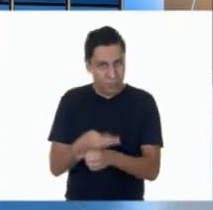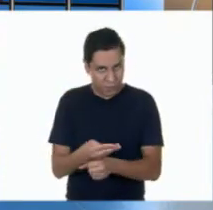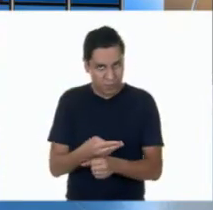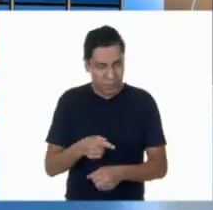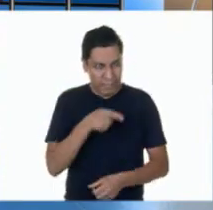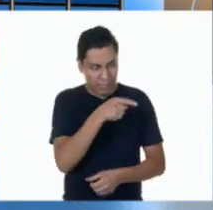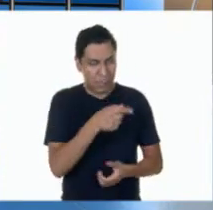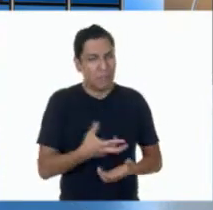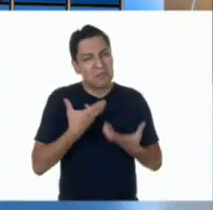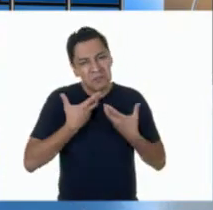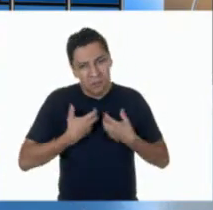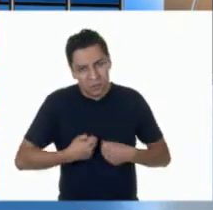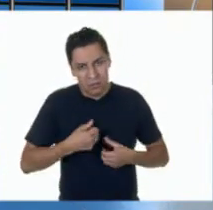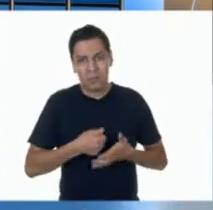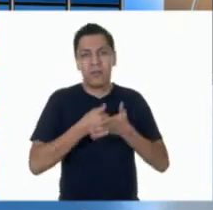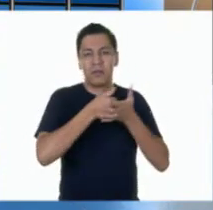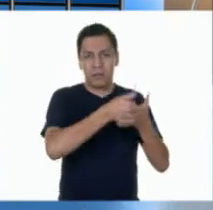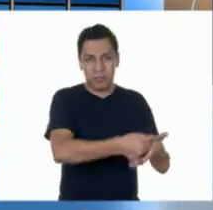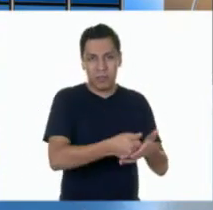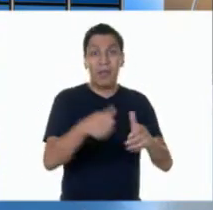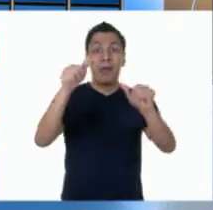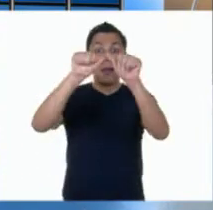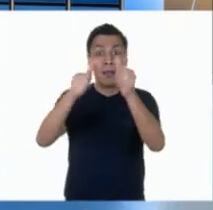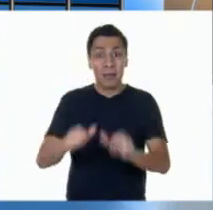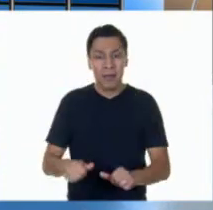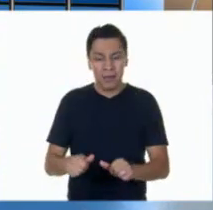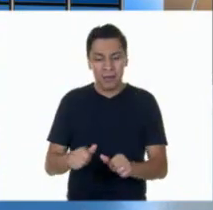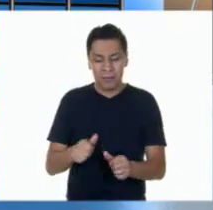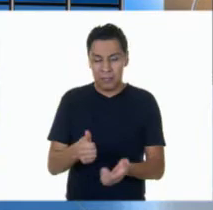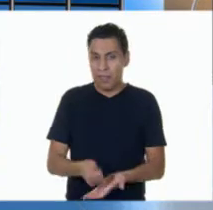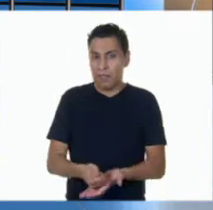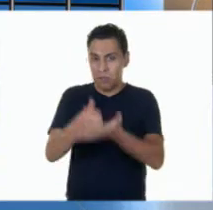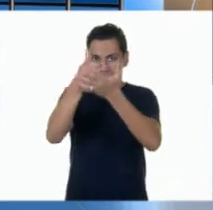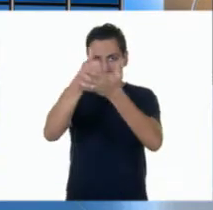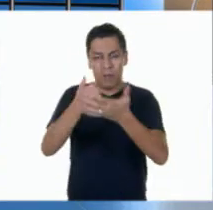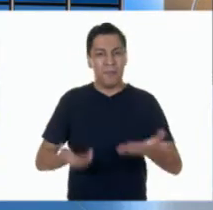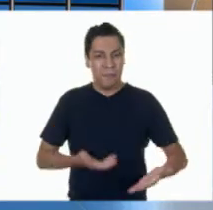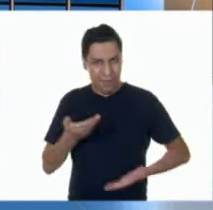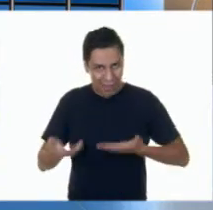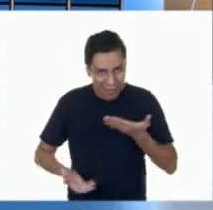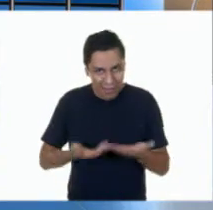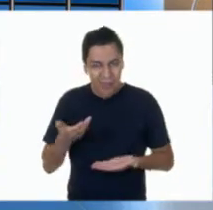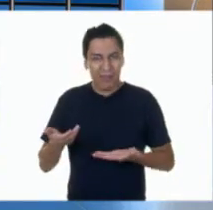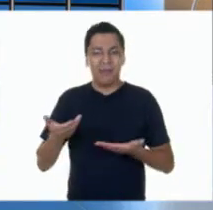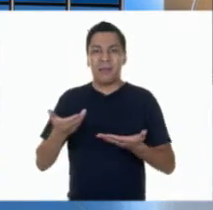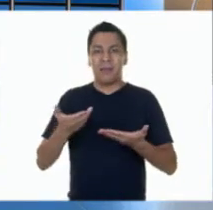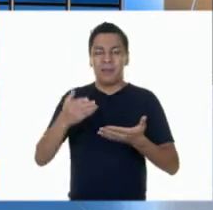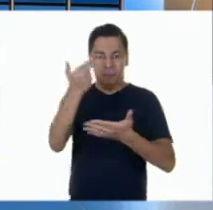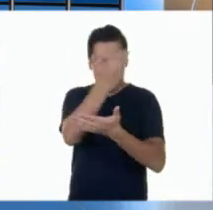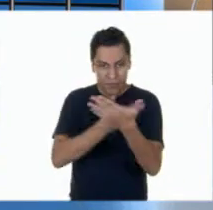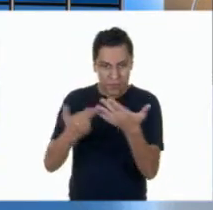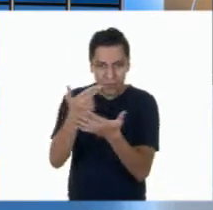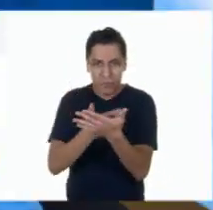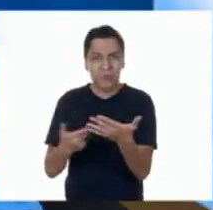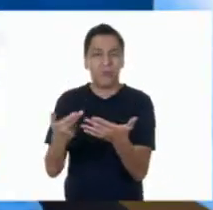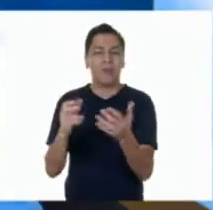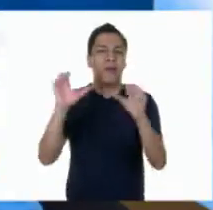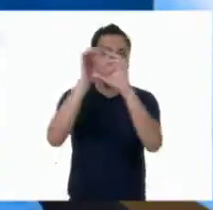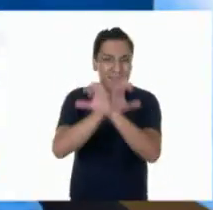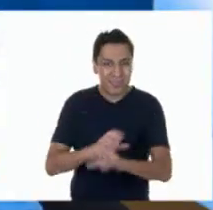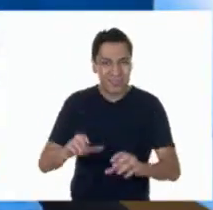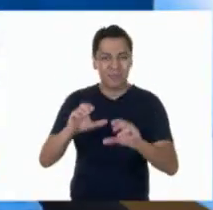es maravilloso que el arte sea el baile, la danza, ya sea lo que sea, ¿verdad? Pintura también puede ser.